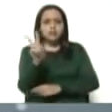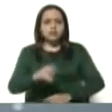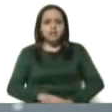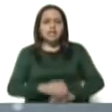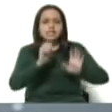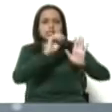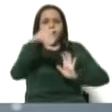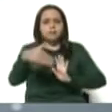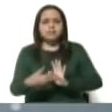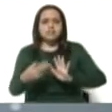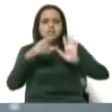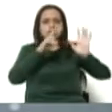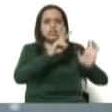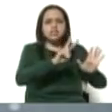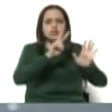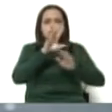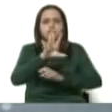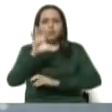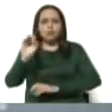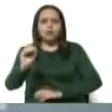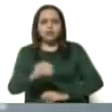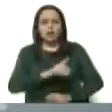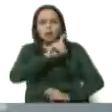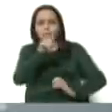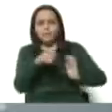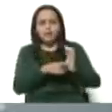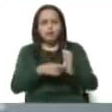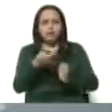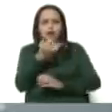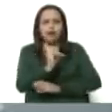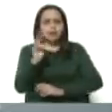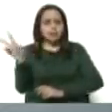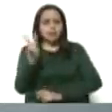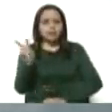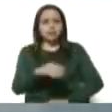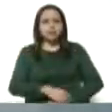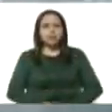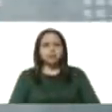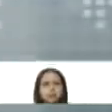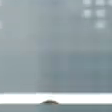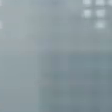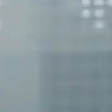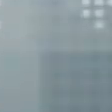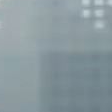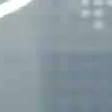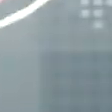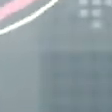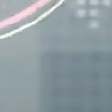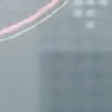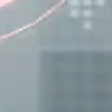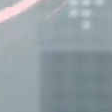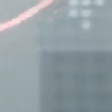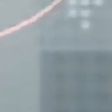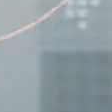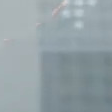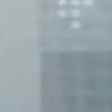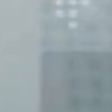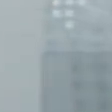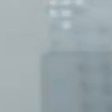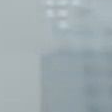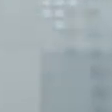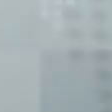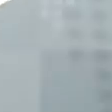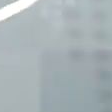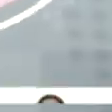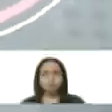casos confirmados. Respecto a los casos de transmisión comunitaria, debemos decir